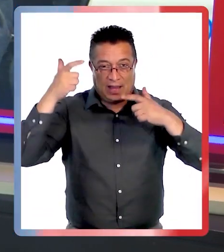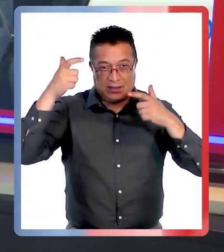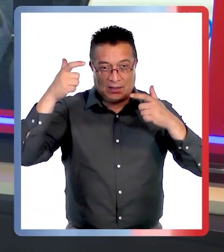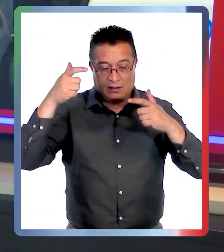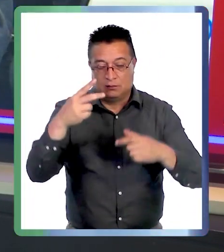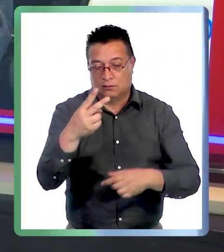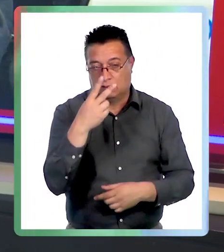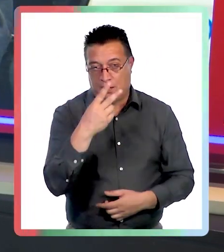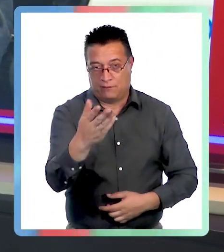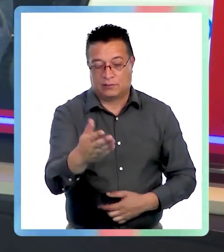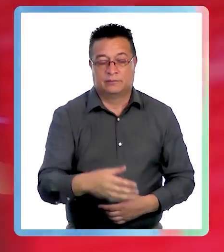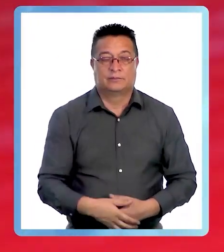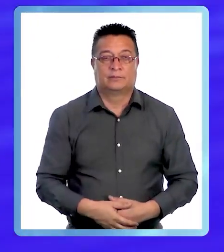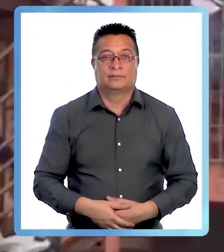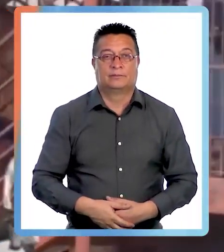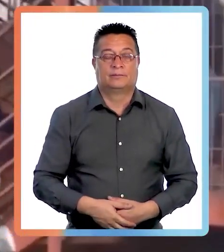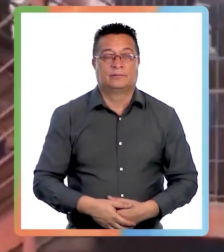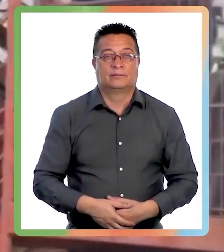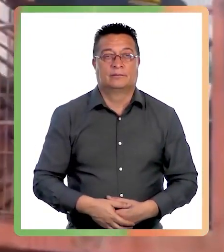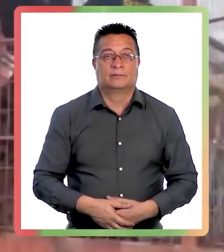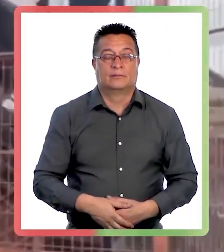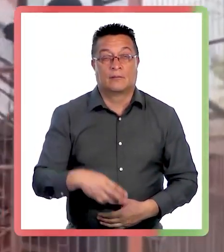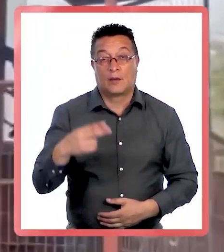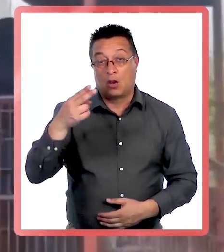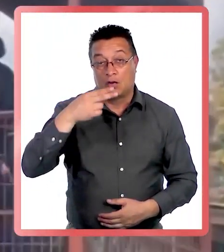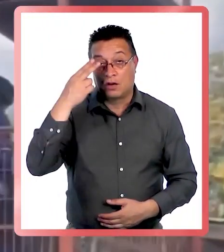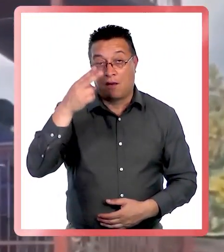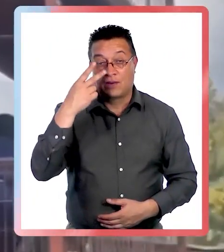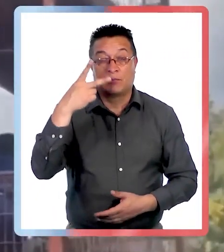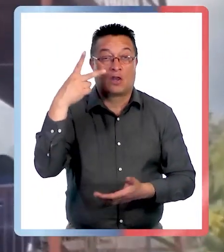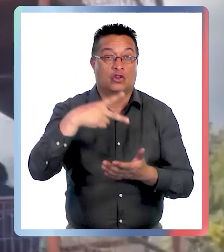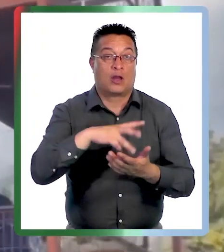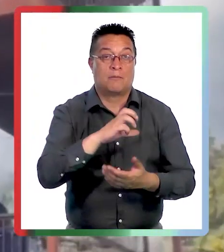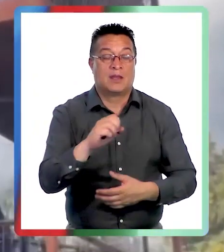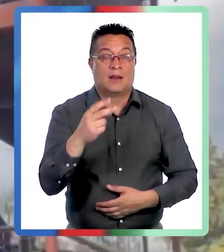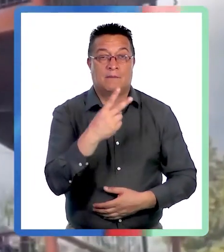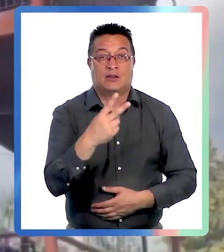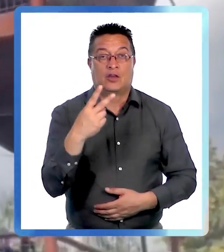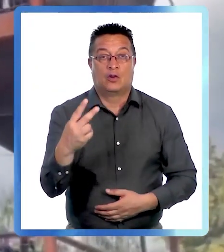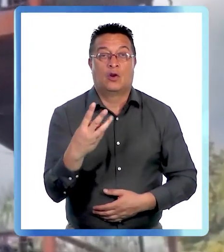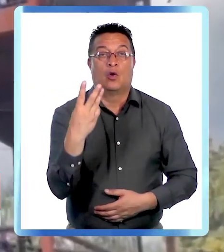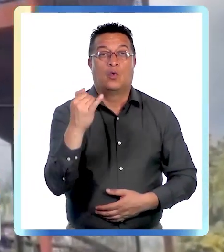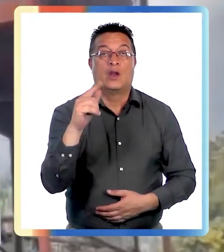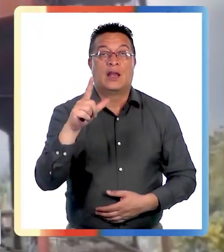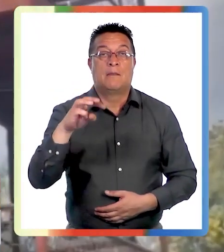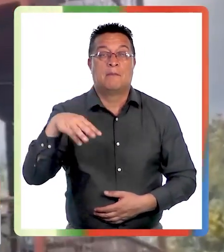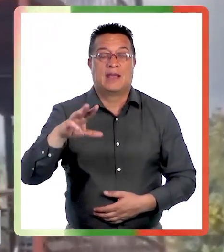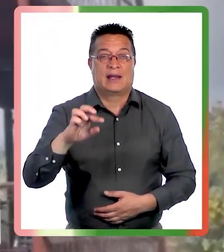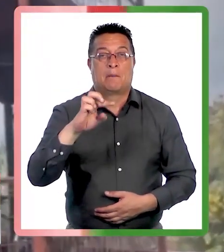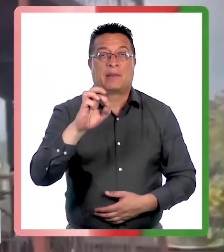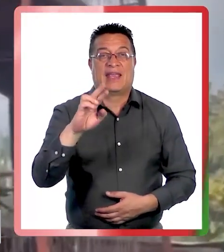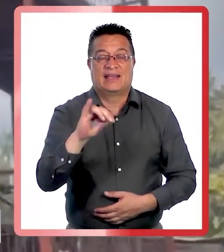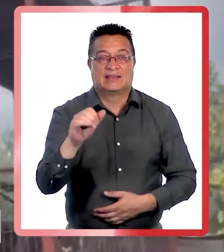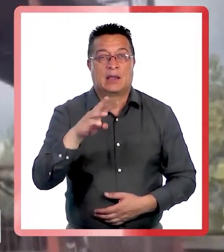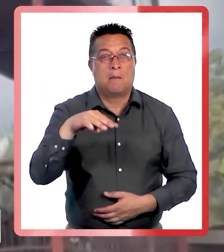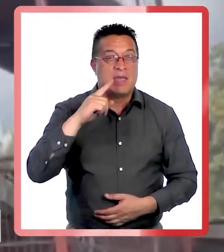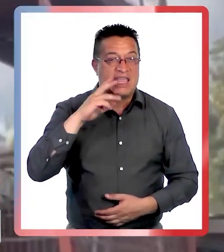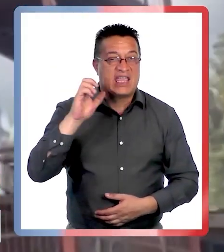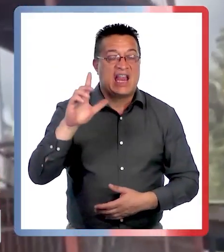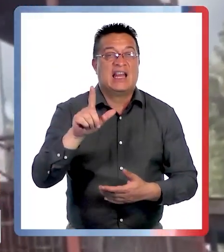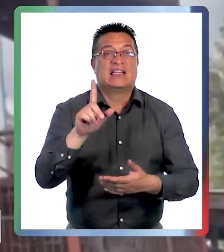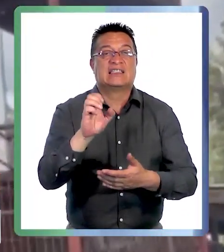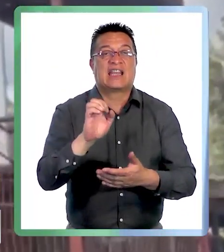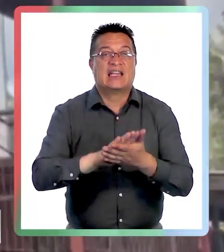Telecanal Talca nos cuentan. En noviembre de 2022, Wilmer Javier Pérez y Miguel